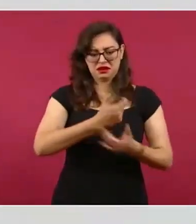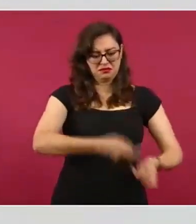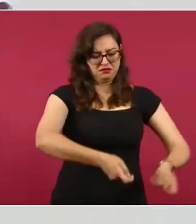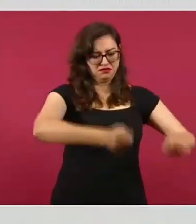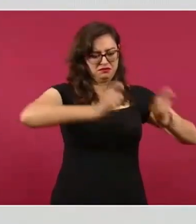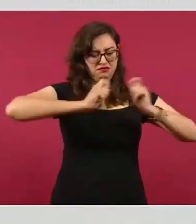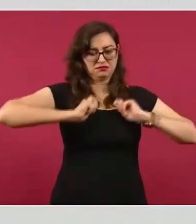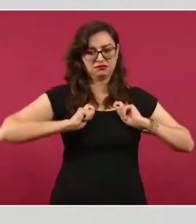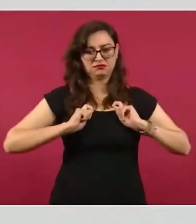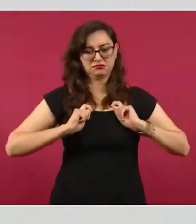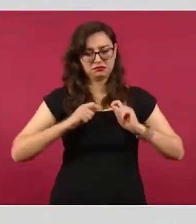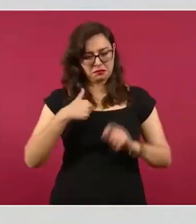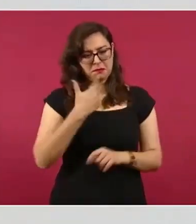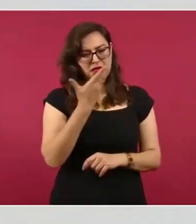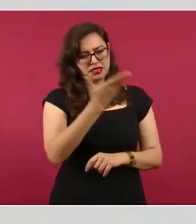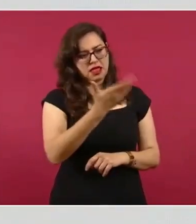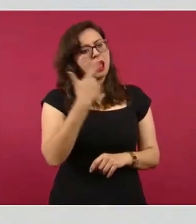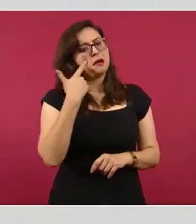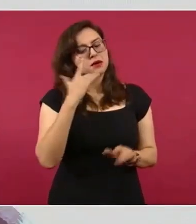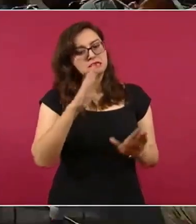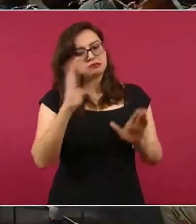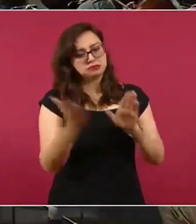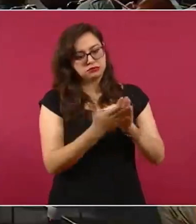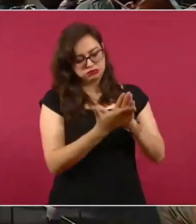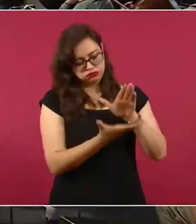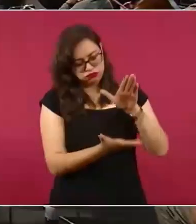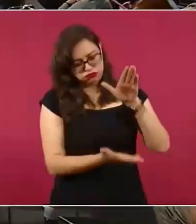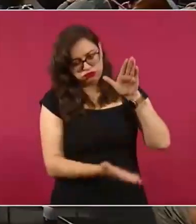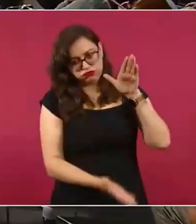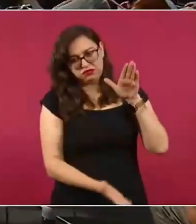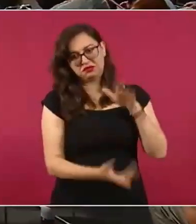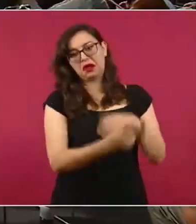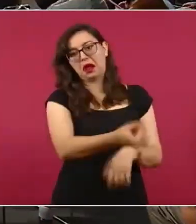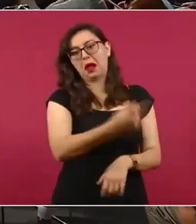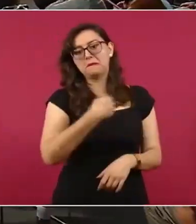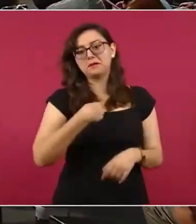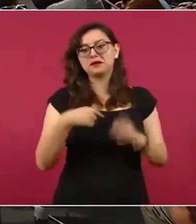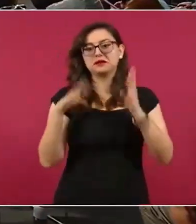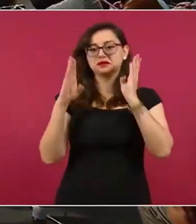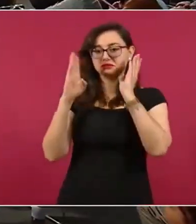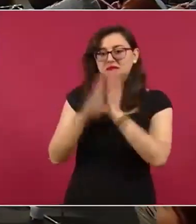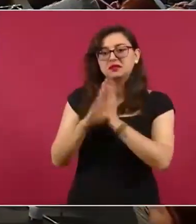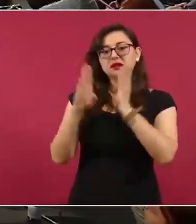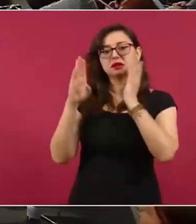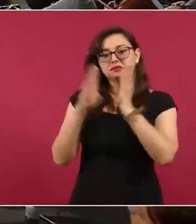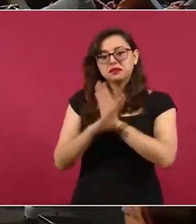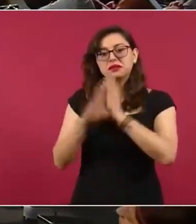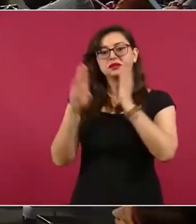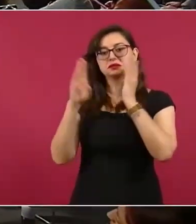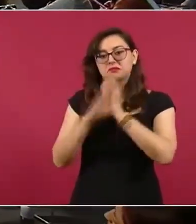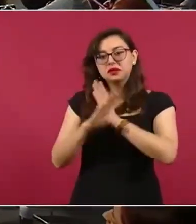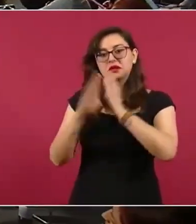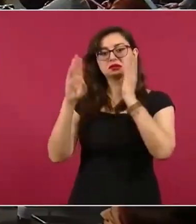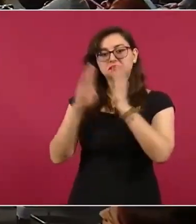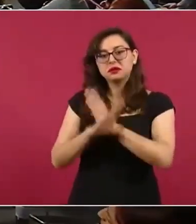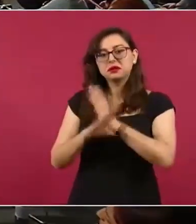y me mandaron completo el expediente desde mire,